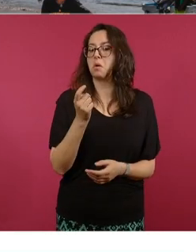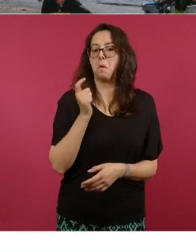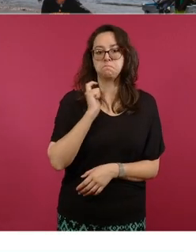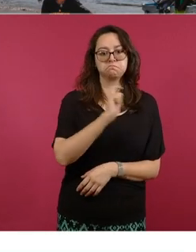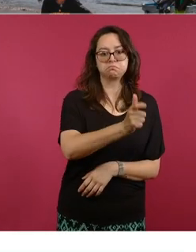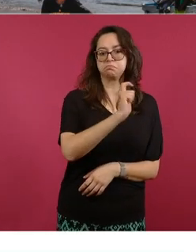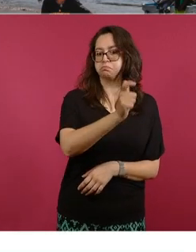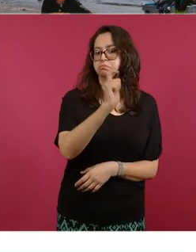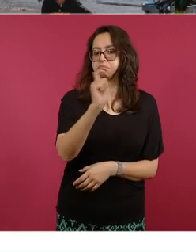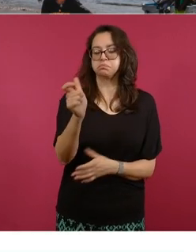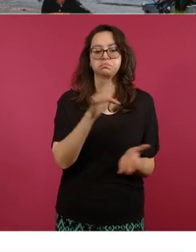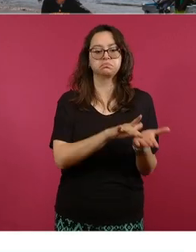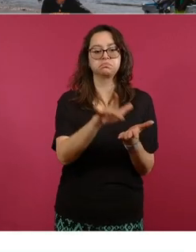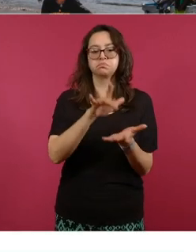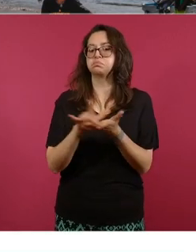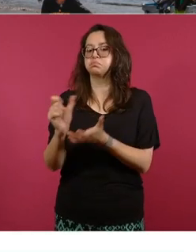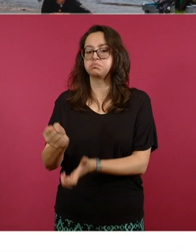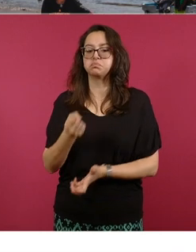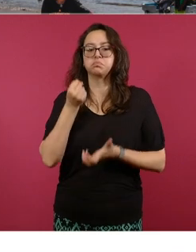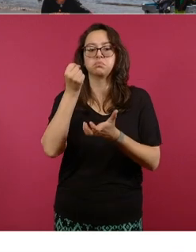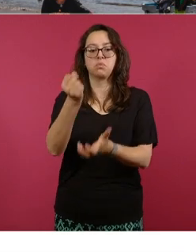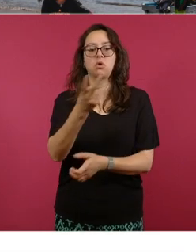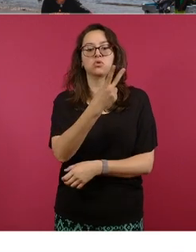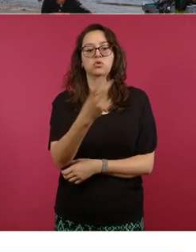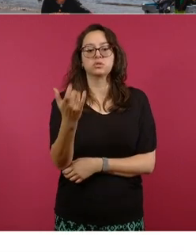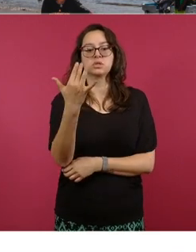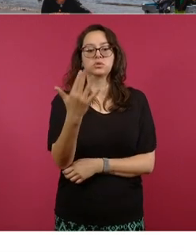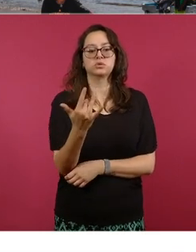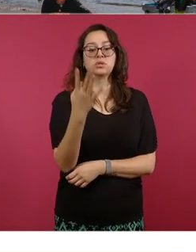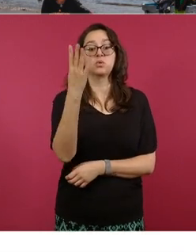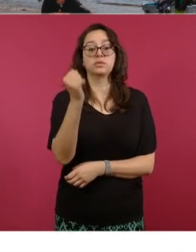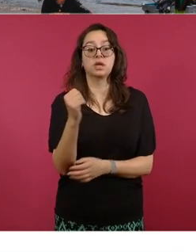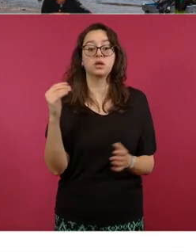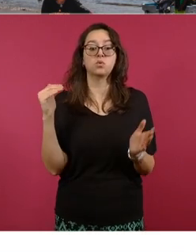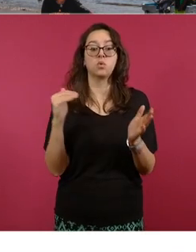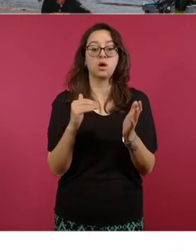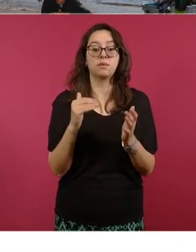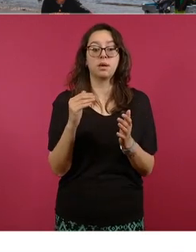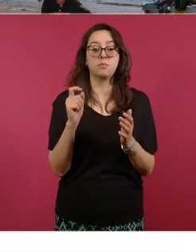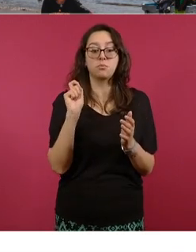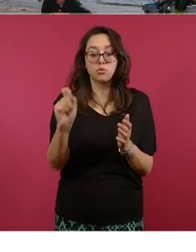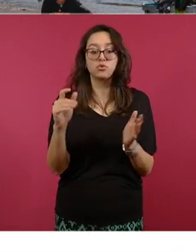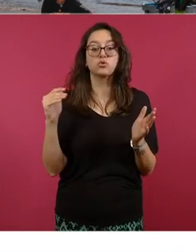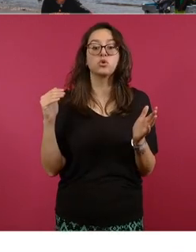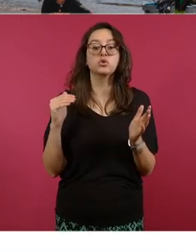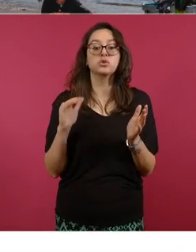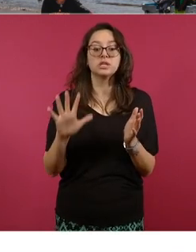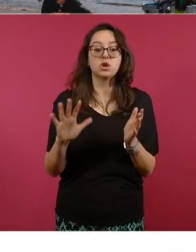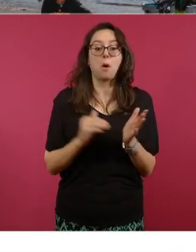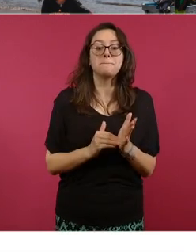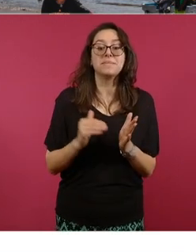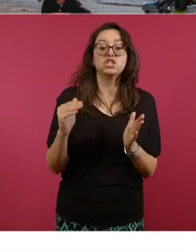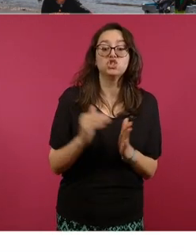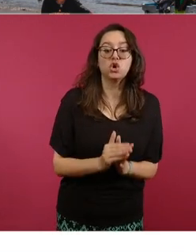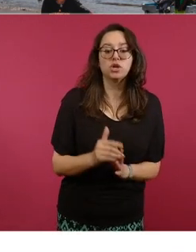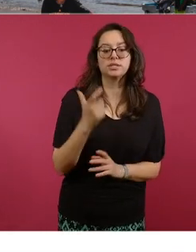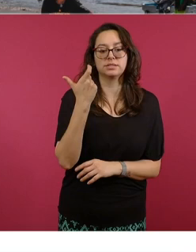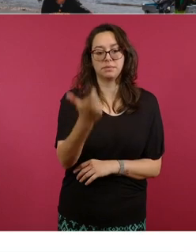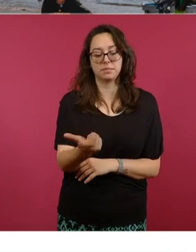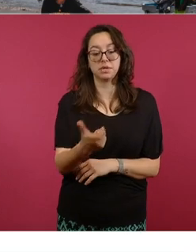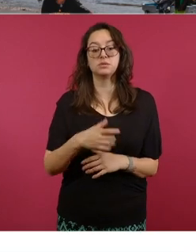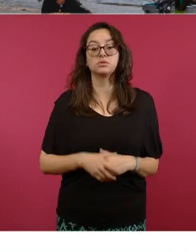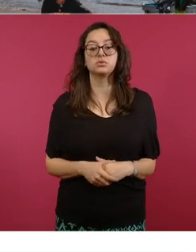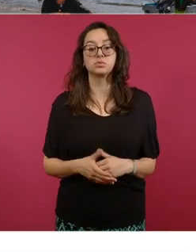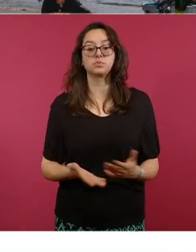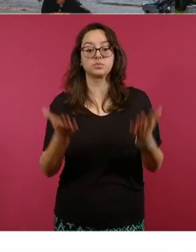con una inversión de 259.5 millones de pesos. Respecto al tema de educación,